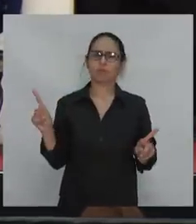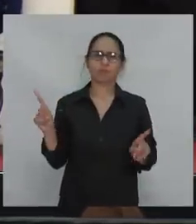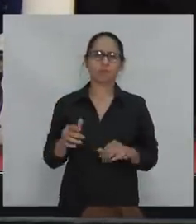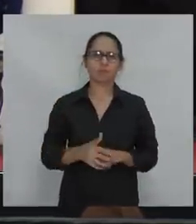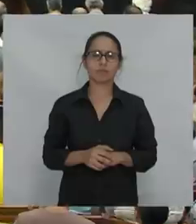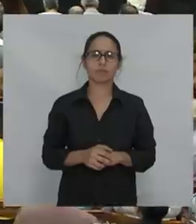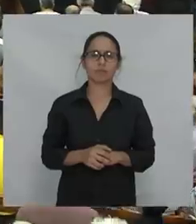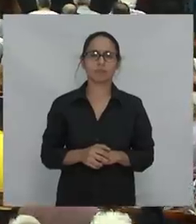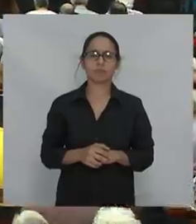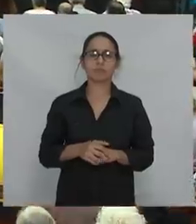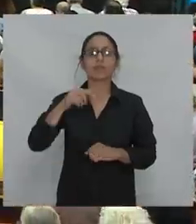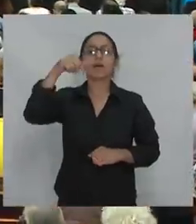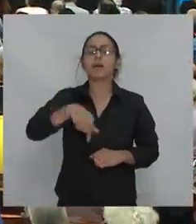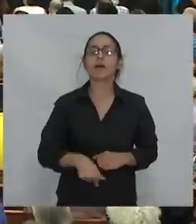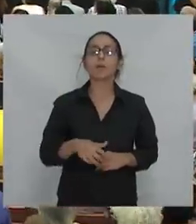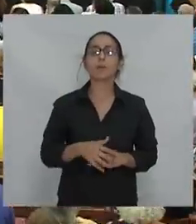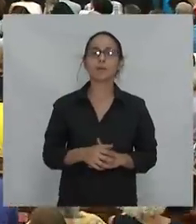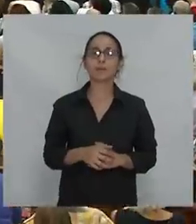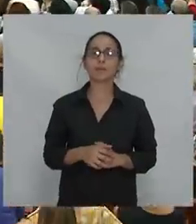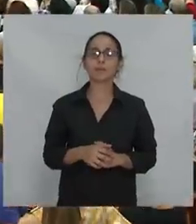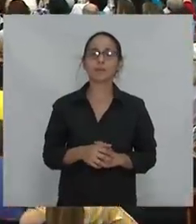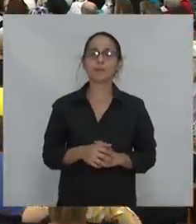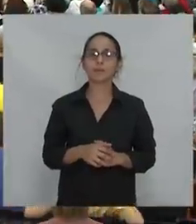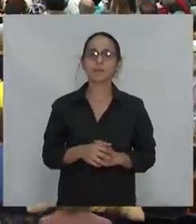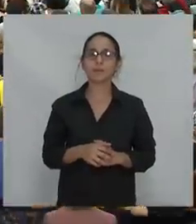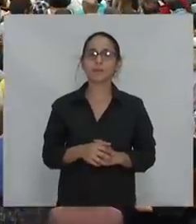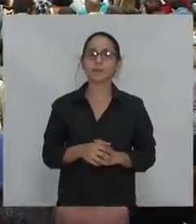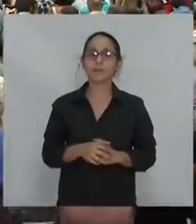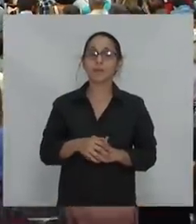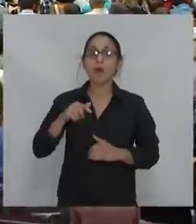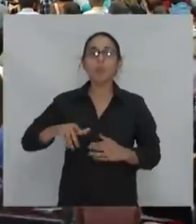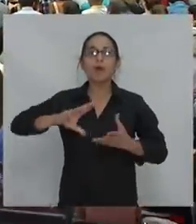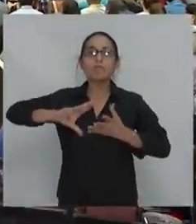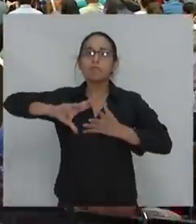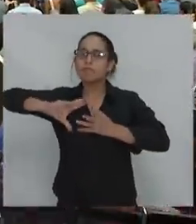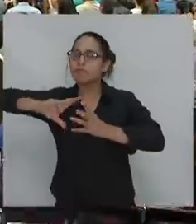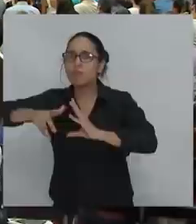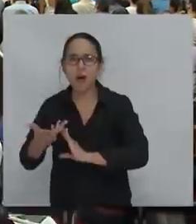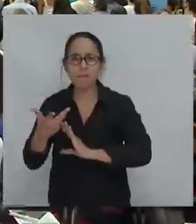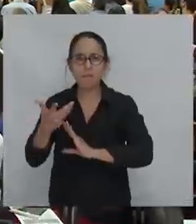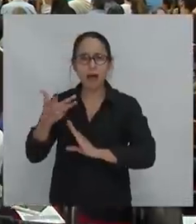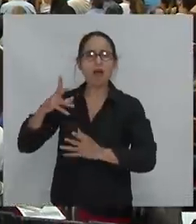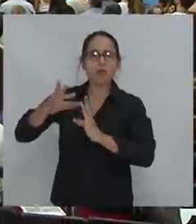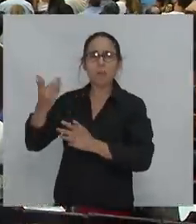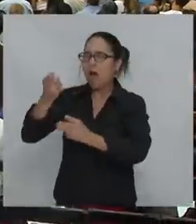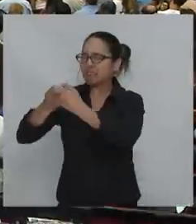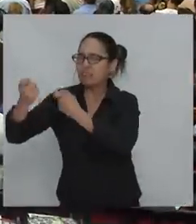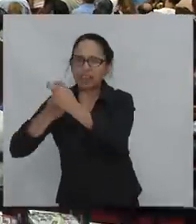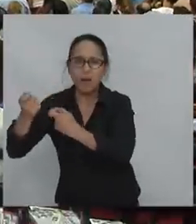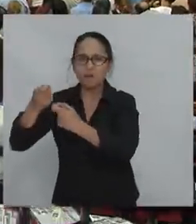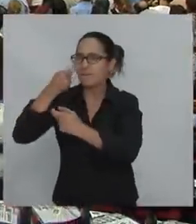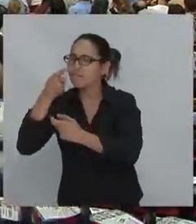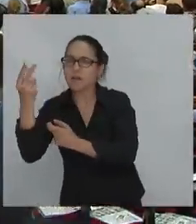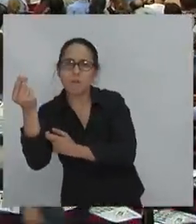Estamos enfrentando una oleada conservadora neoliberal que